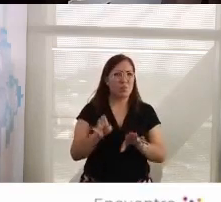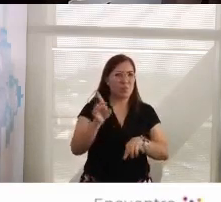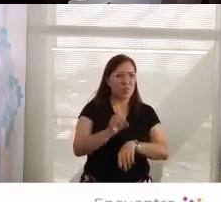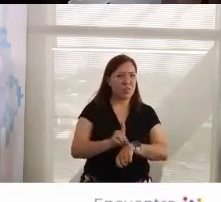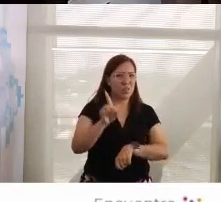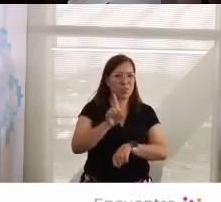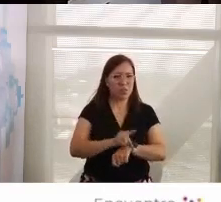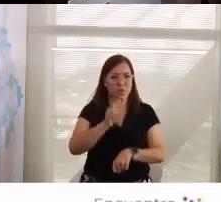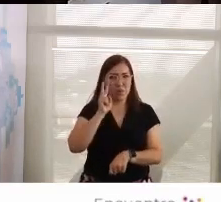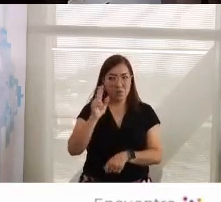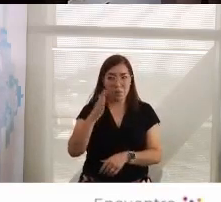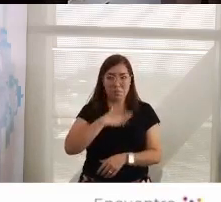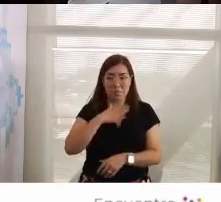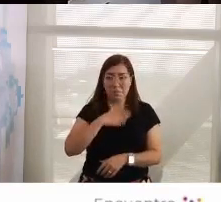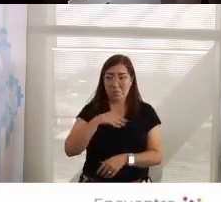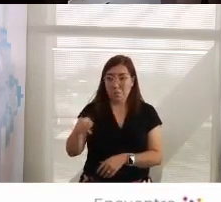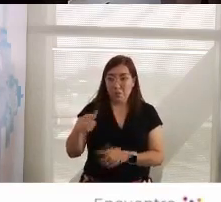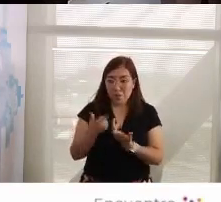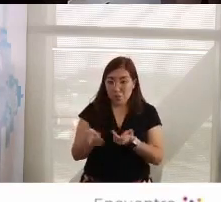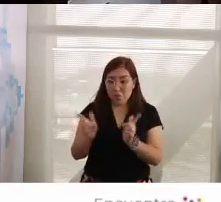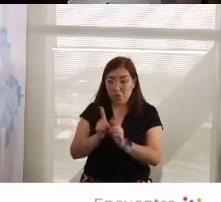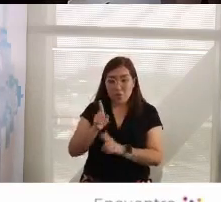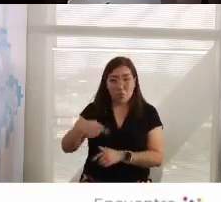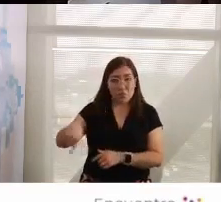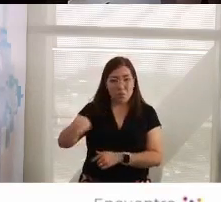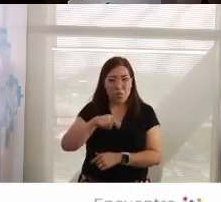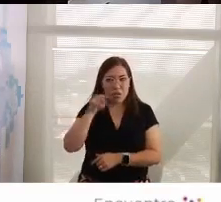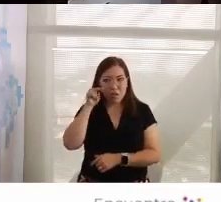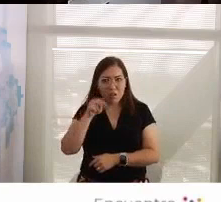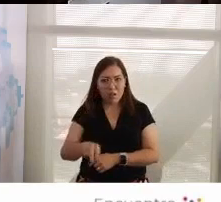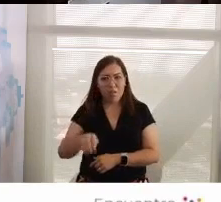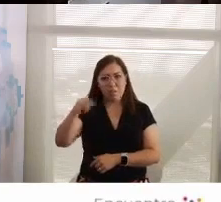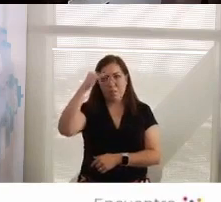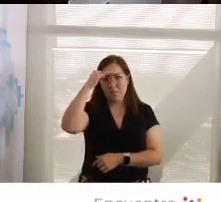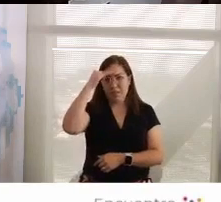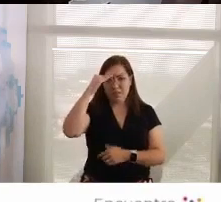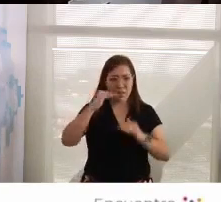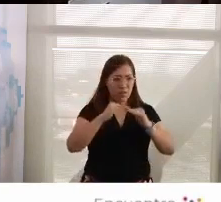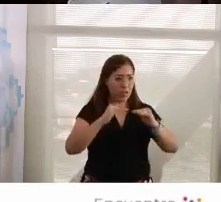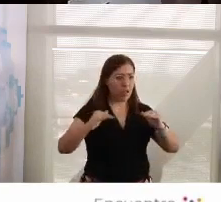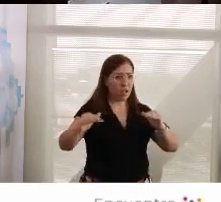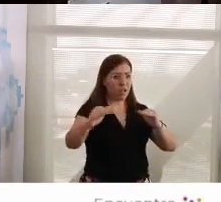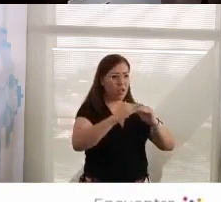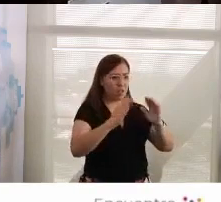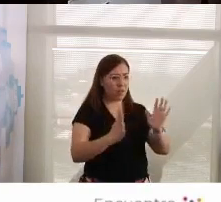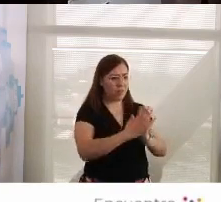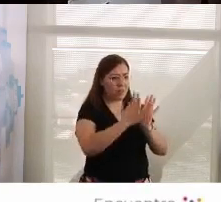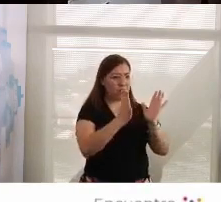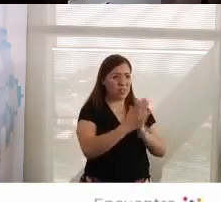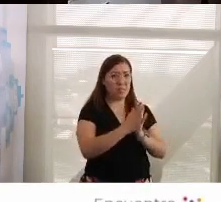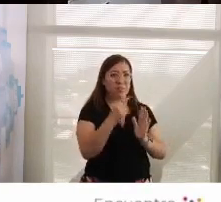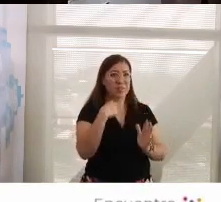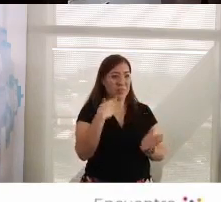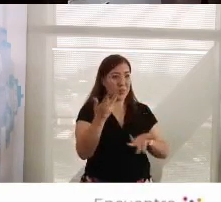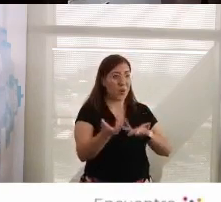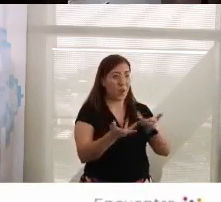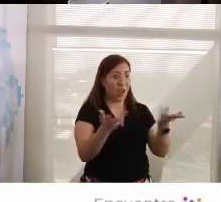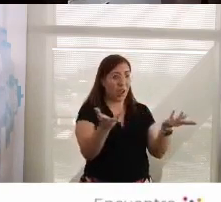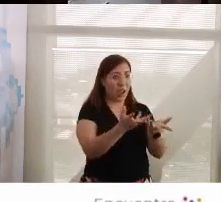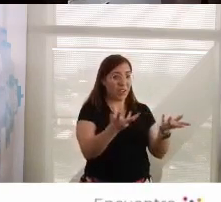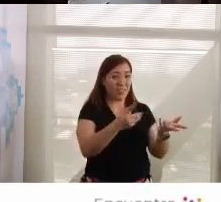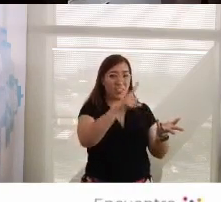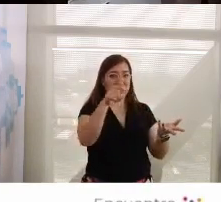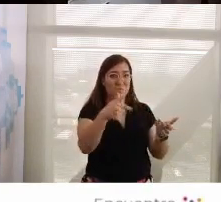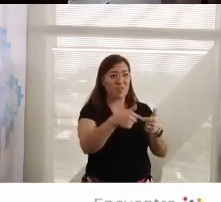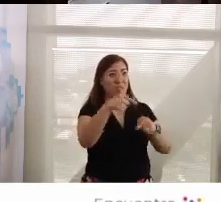los días en mi generación de pensar que la democracia es algo que construyes y después puedes dar un paso para atrás y ahí va a seguir,